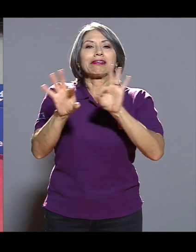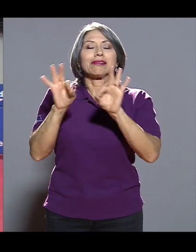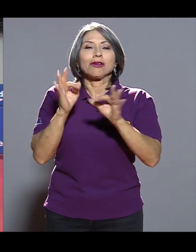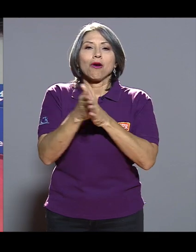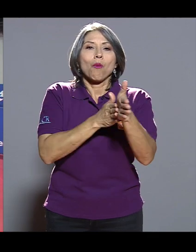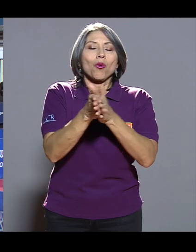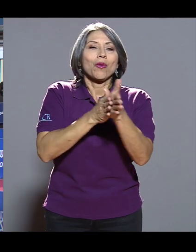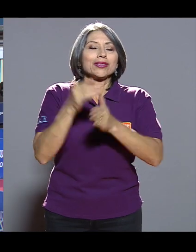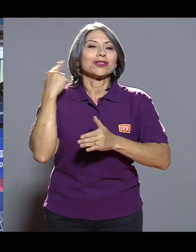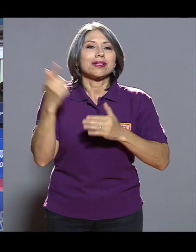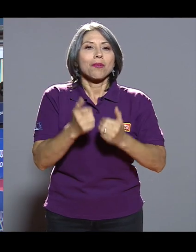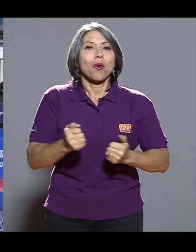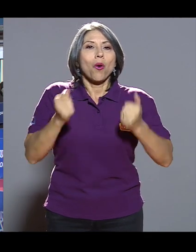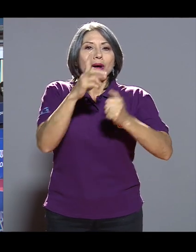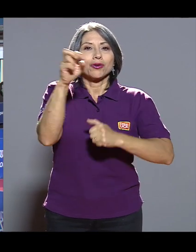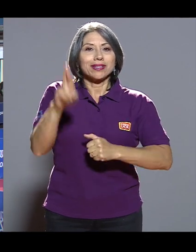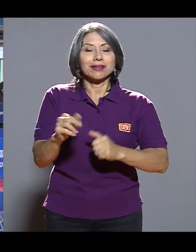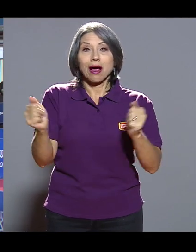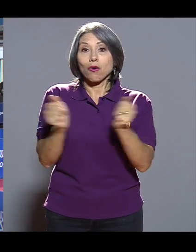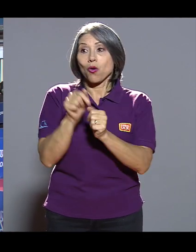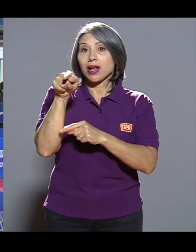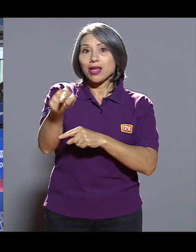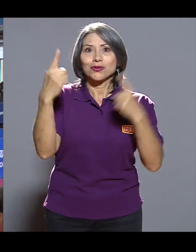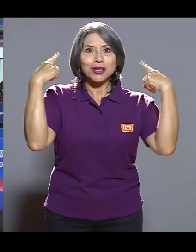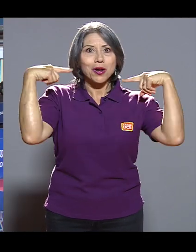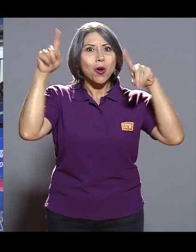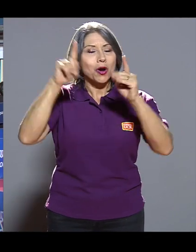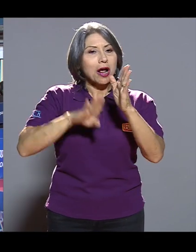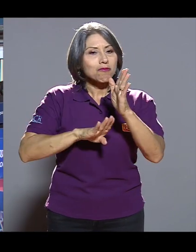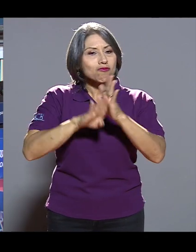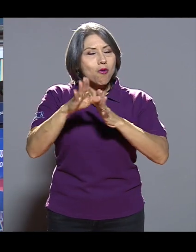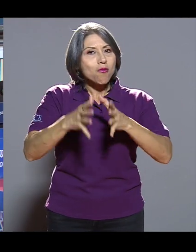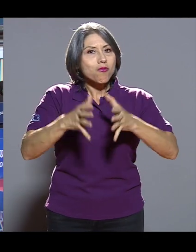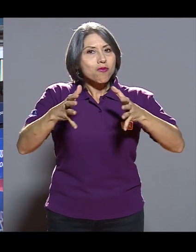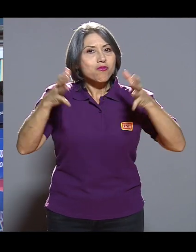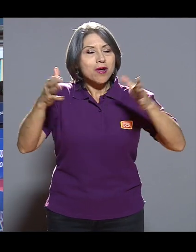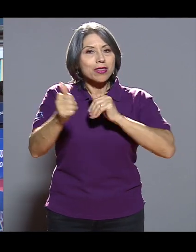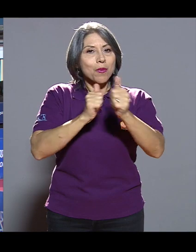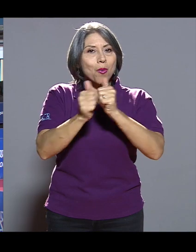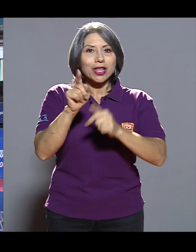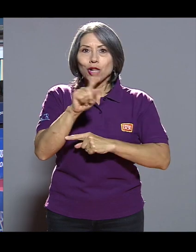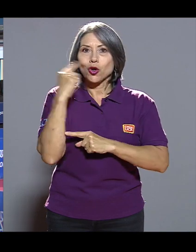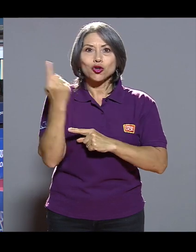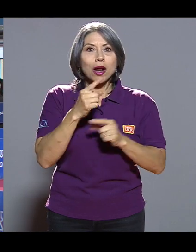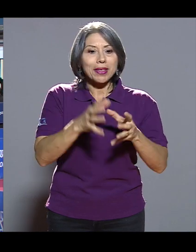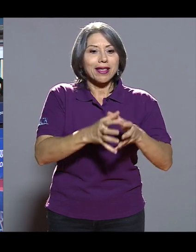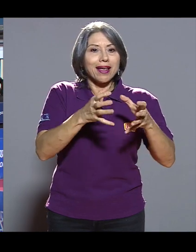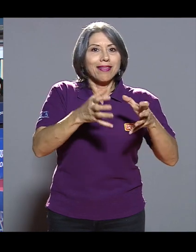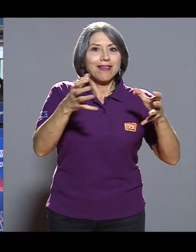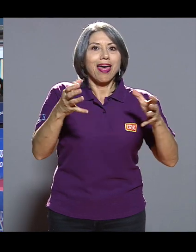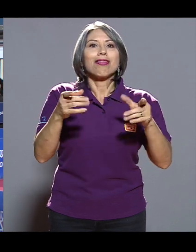edición de la Copa Costa Rica. Con ello se logra hacer crecer a este deporte, no solo en cantidad.